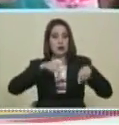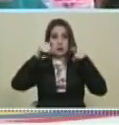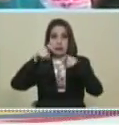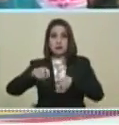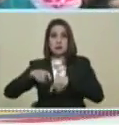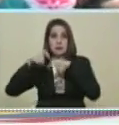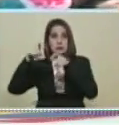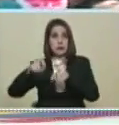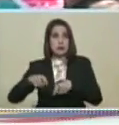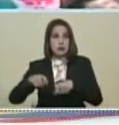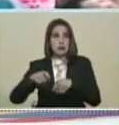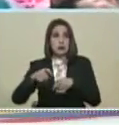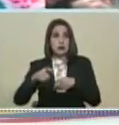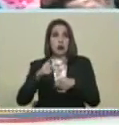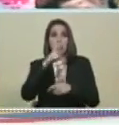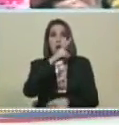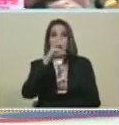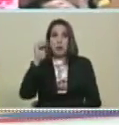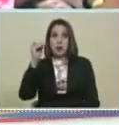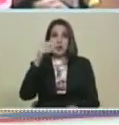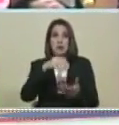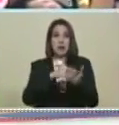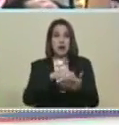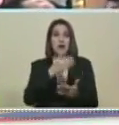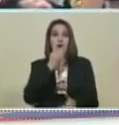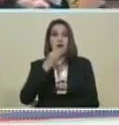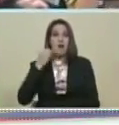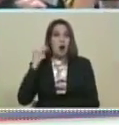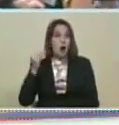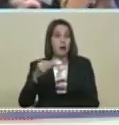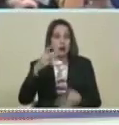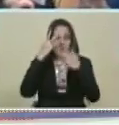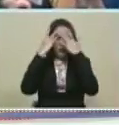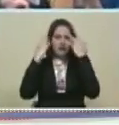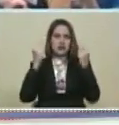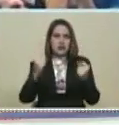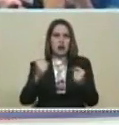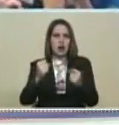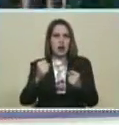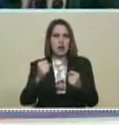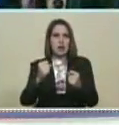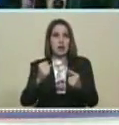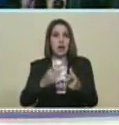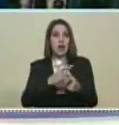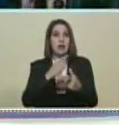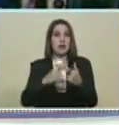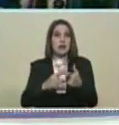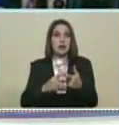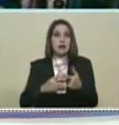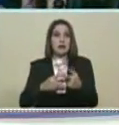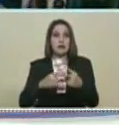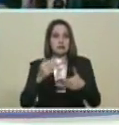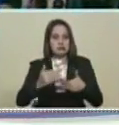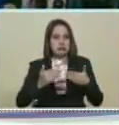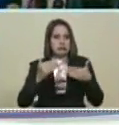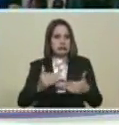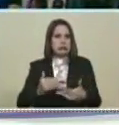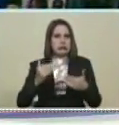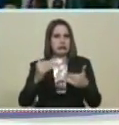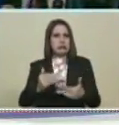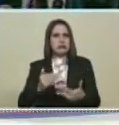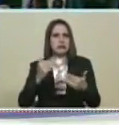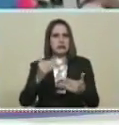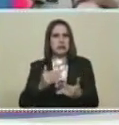Urbana 20 mil jóvenes Especialistas En la agricultura Urbana Así que la agricultura Urbana va a agarrar Mayor